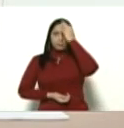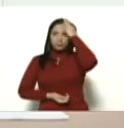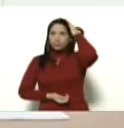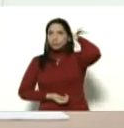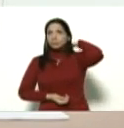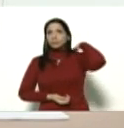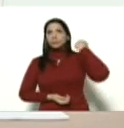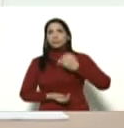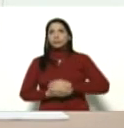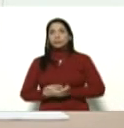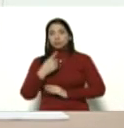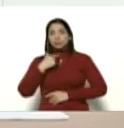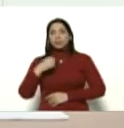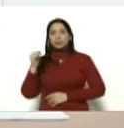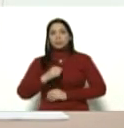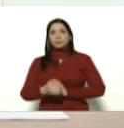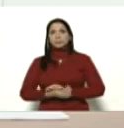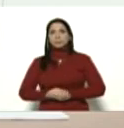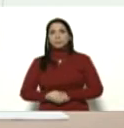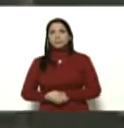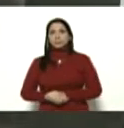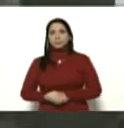Me dicen que sí. Adelante, video.